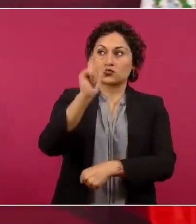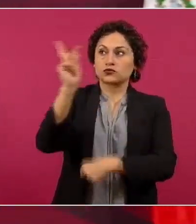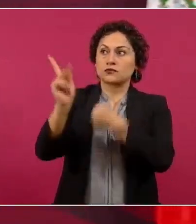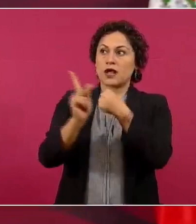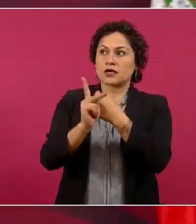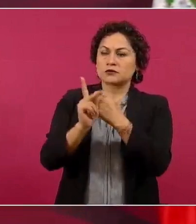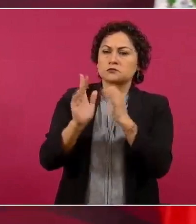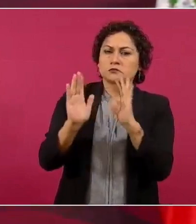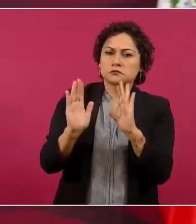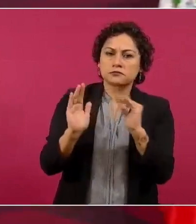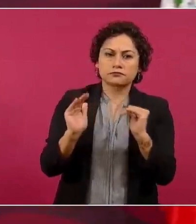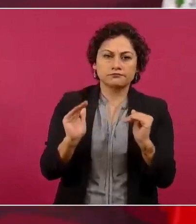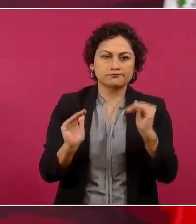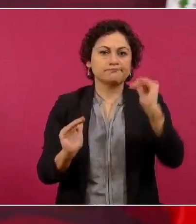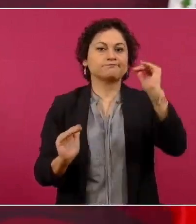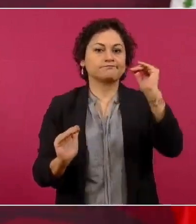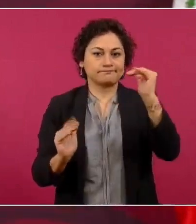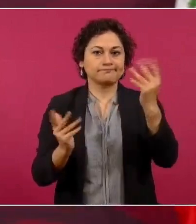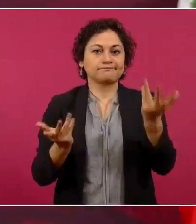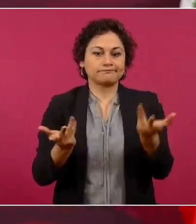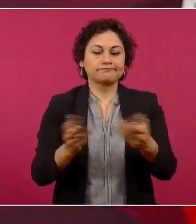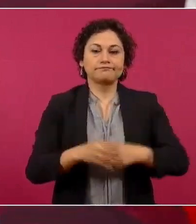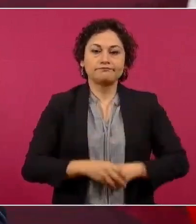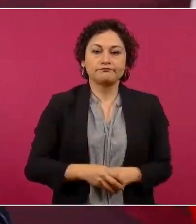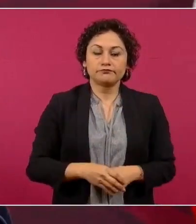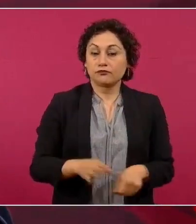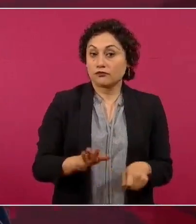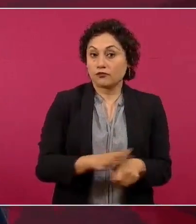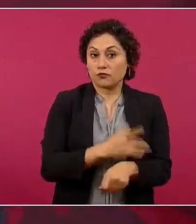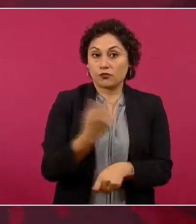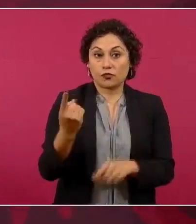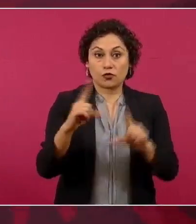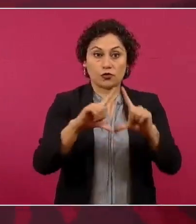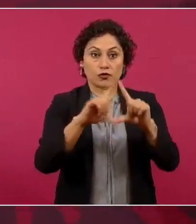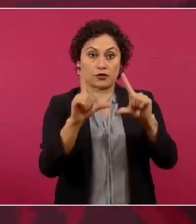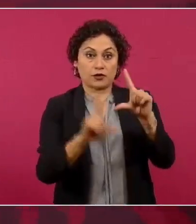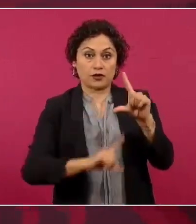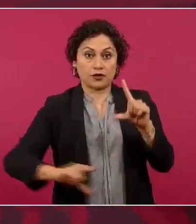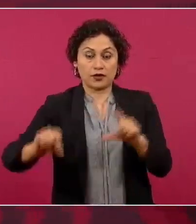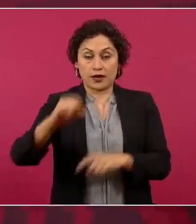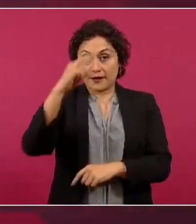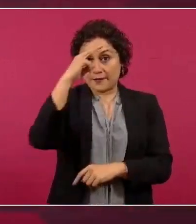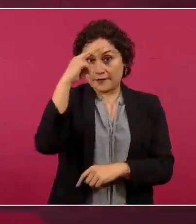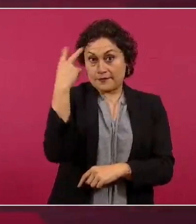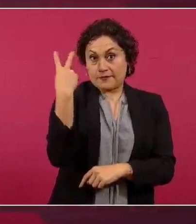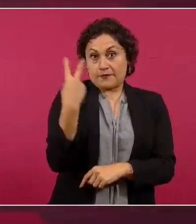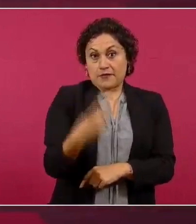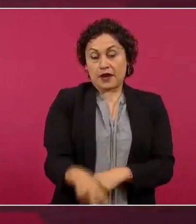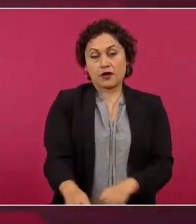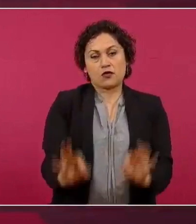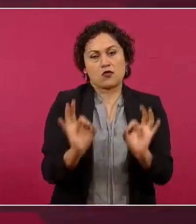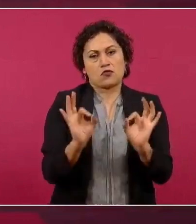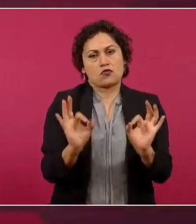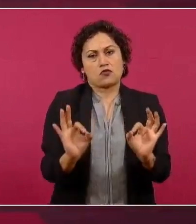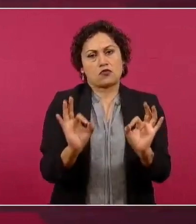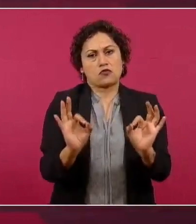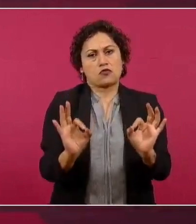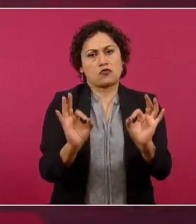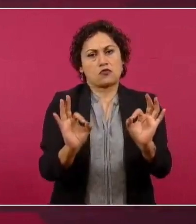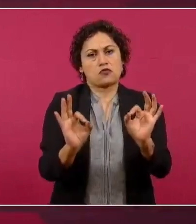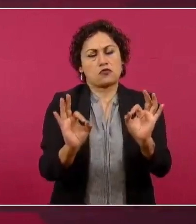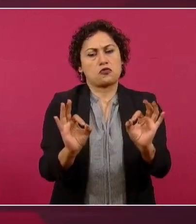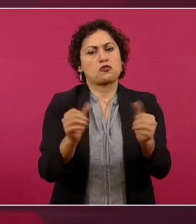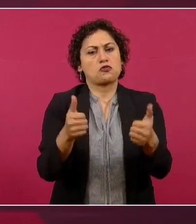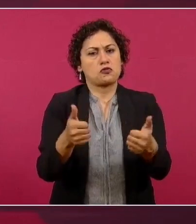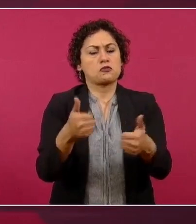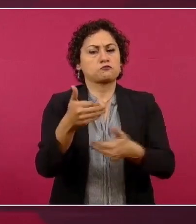Hay condiciones inmejorables, se está